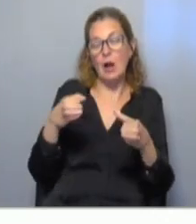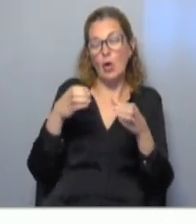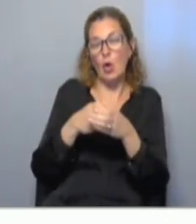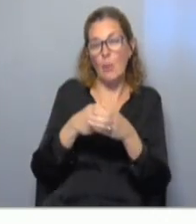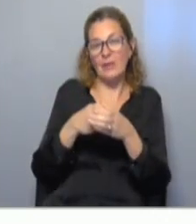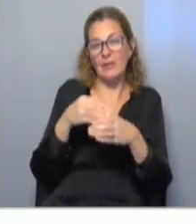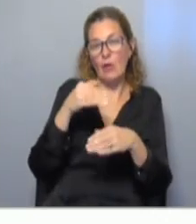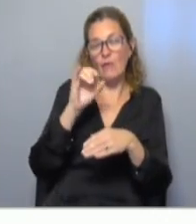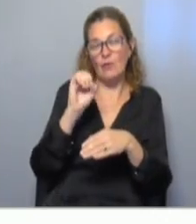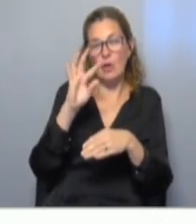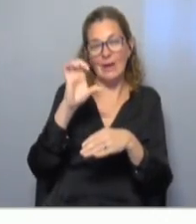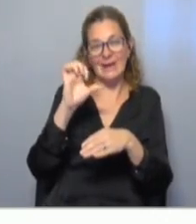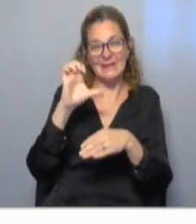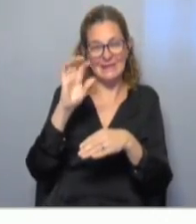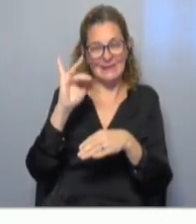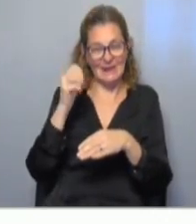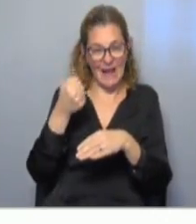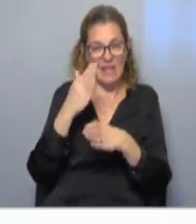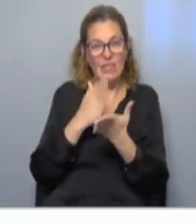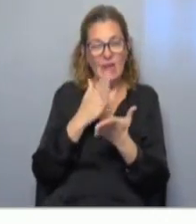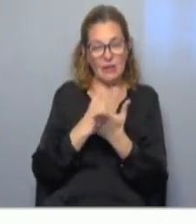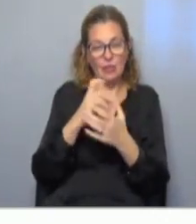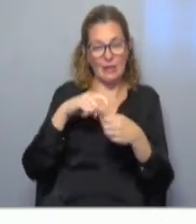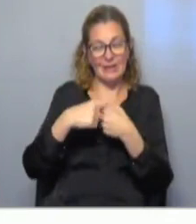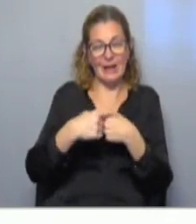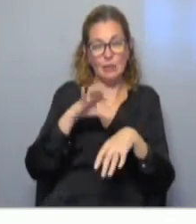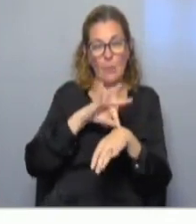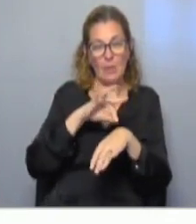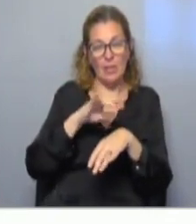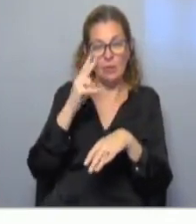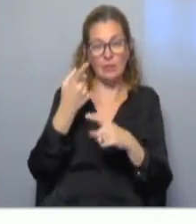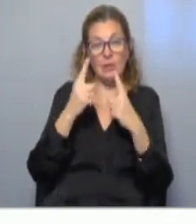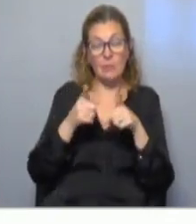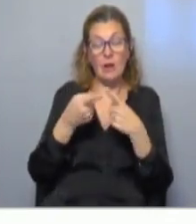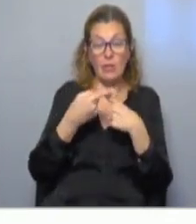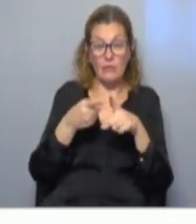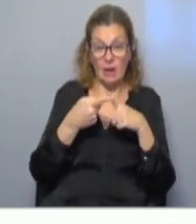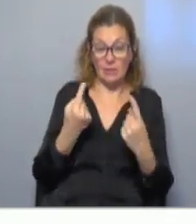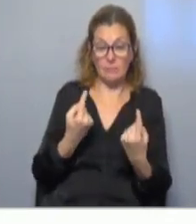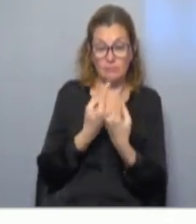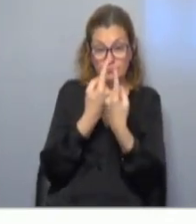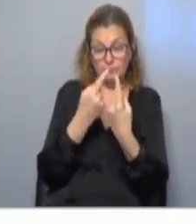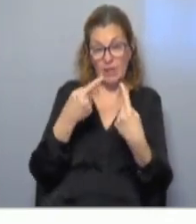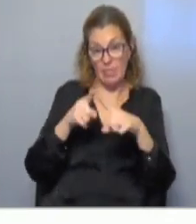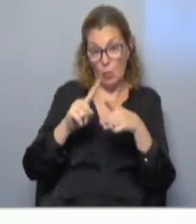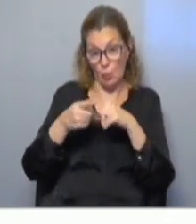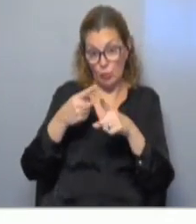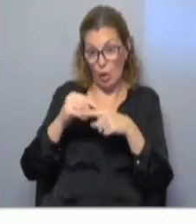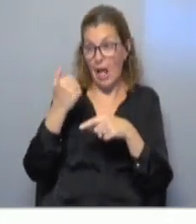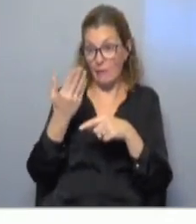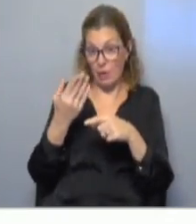de Bioética y Derechos Humanos del Sindicato Médico del Uruguay, así como las diferentes instancias de discusión internas y